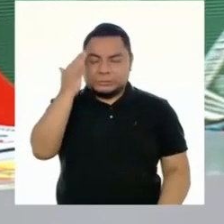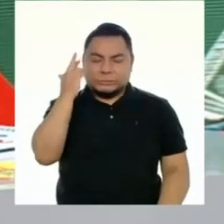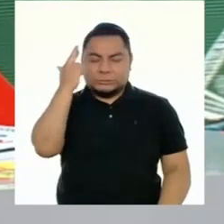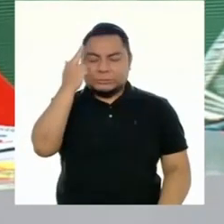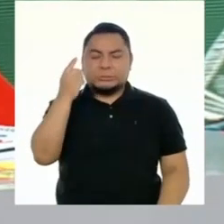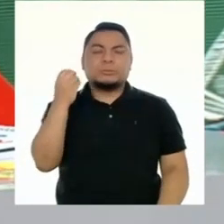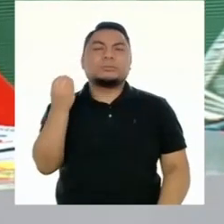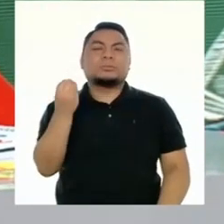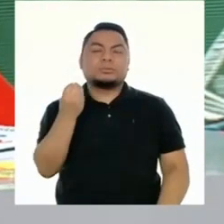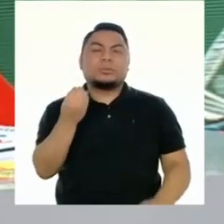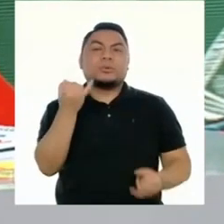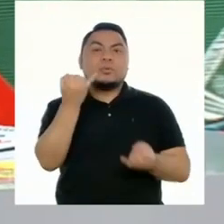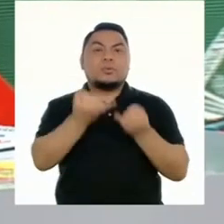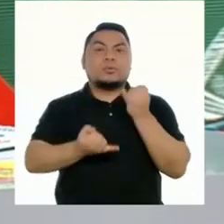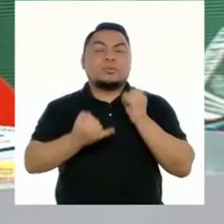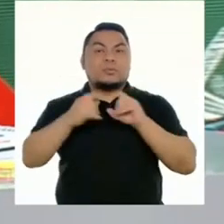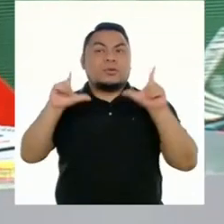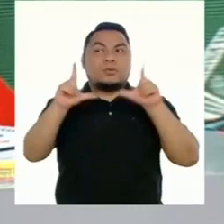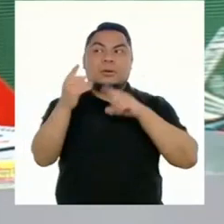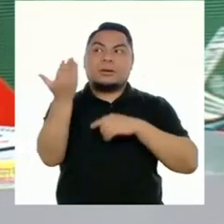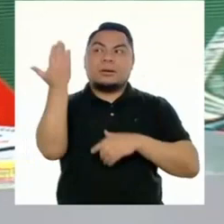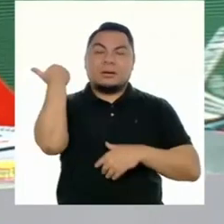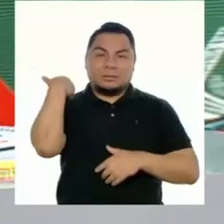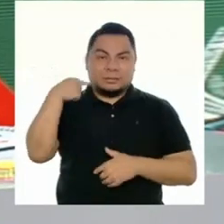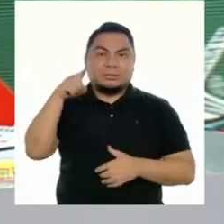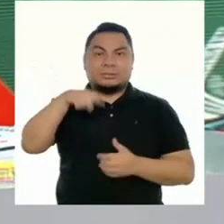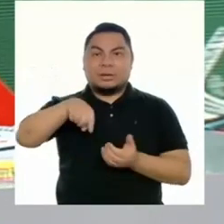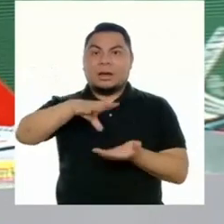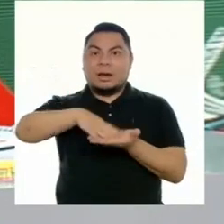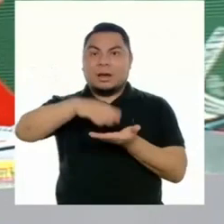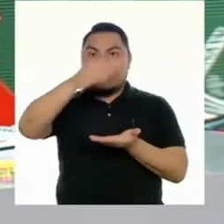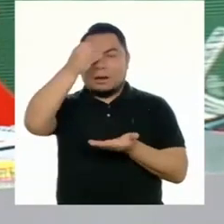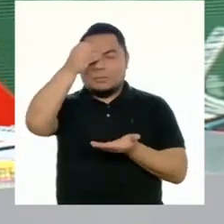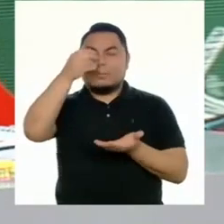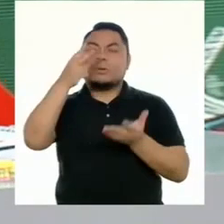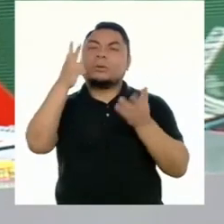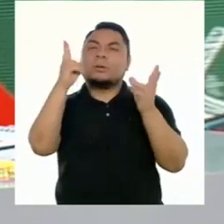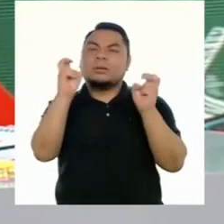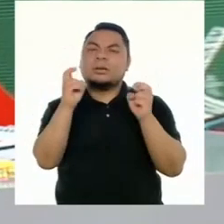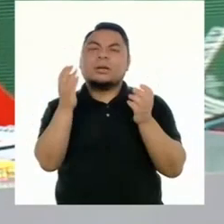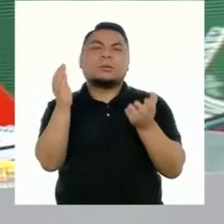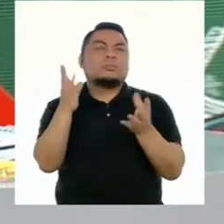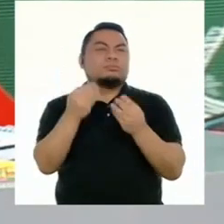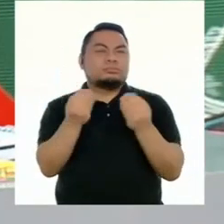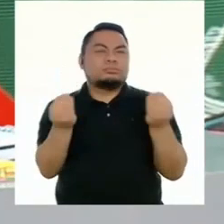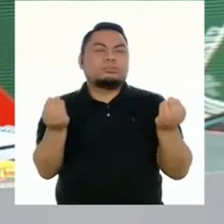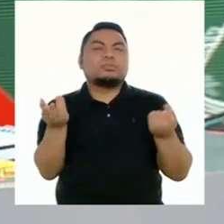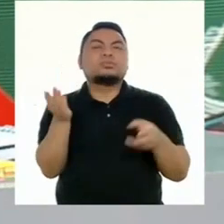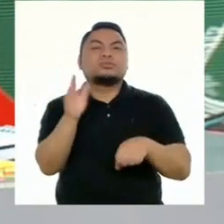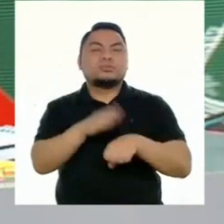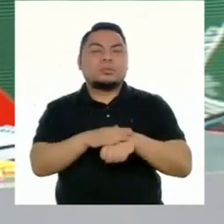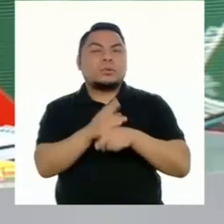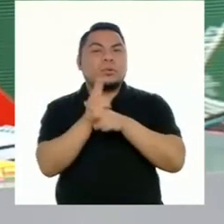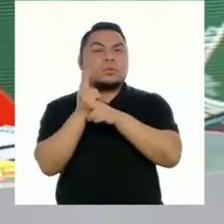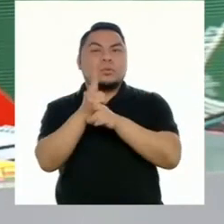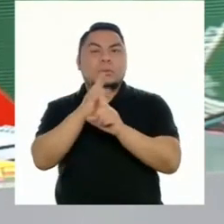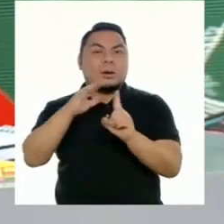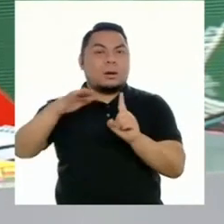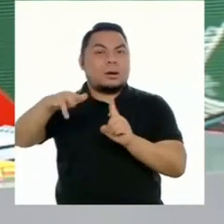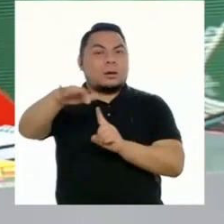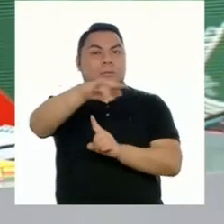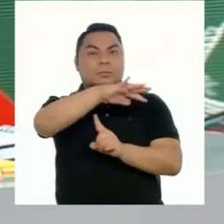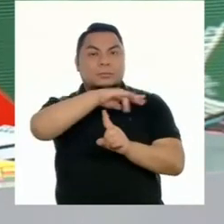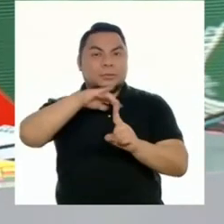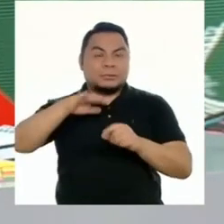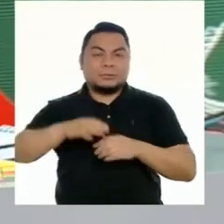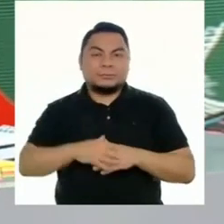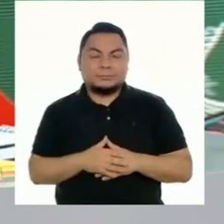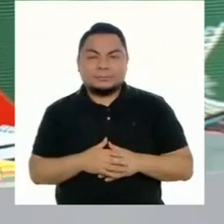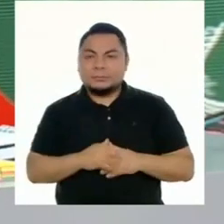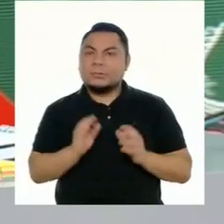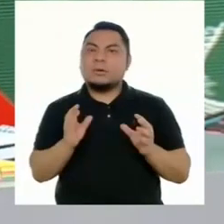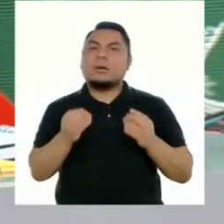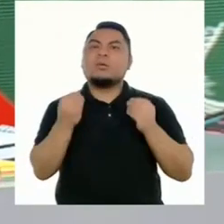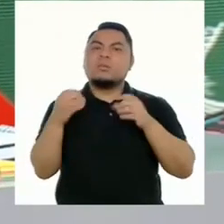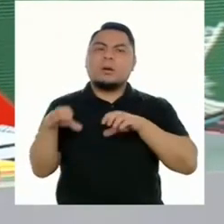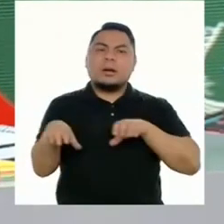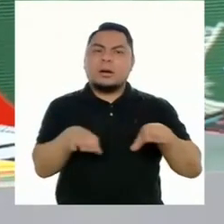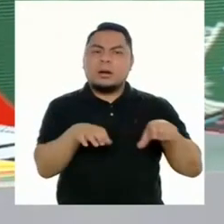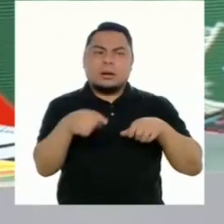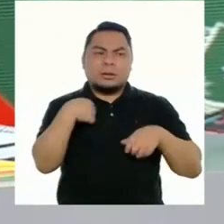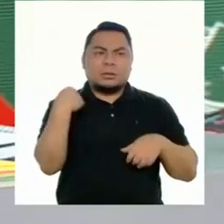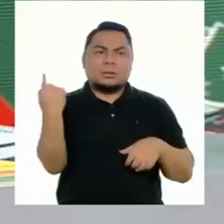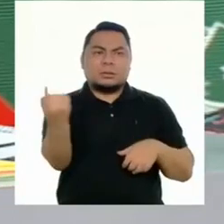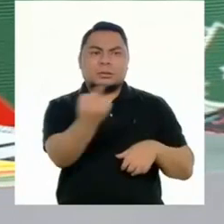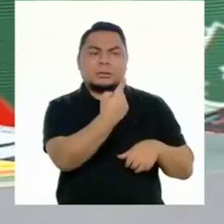conmigo sobre los últimos programas, en los que hemos estado hablando bastante sobre el cuidado del ambiente. ¿Cómo es que nuestras